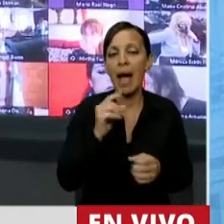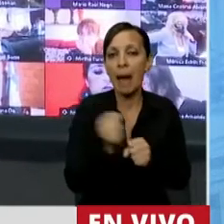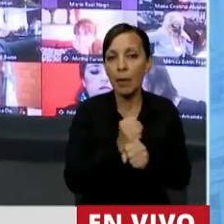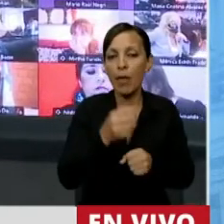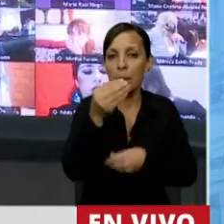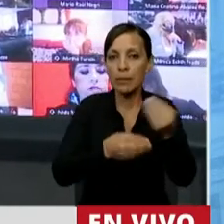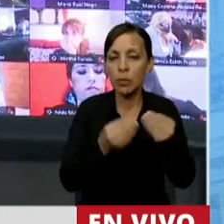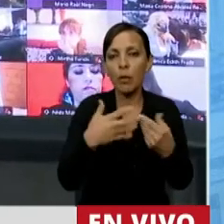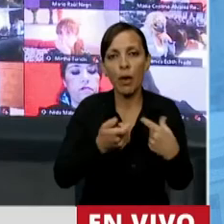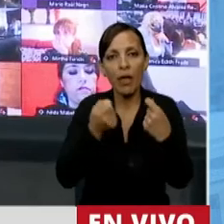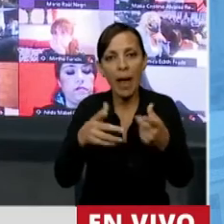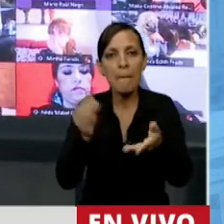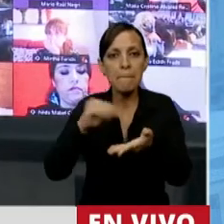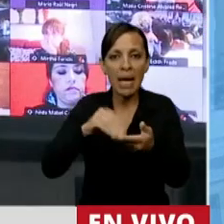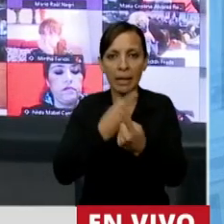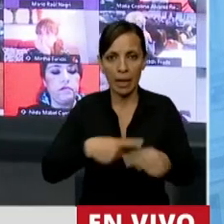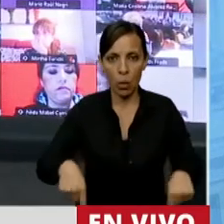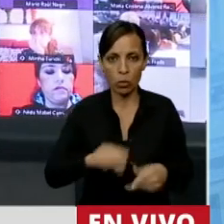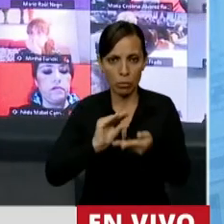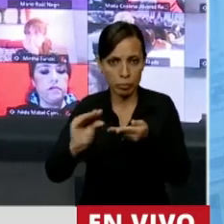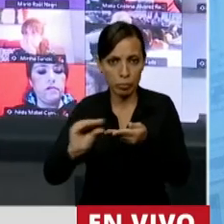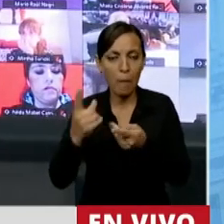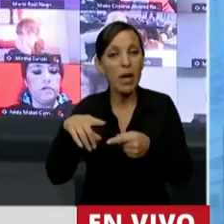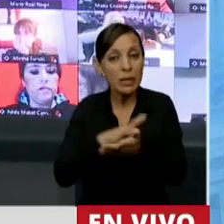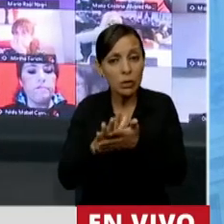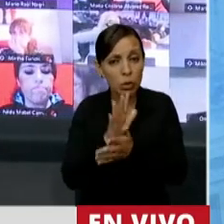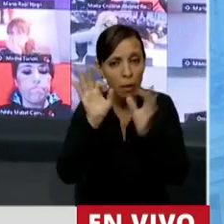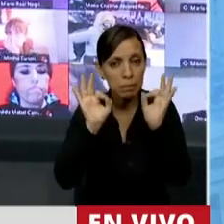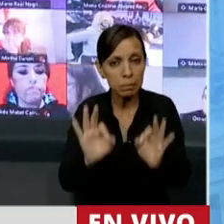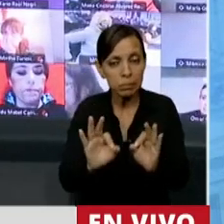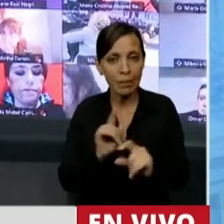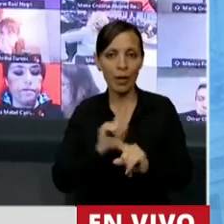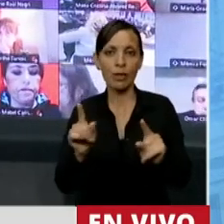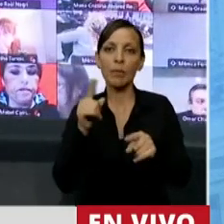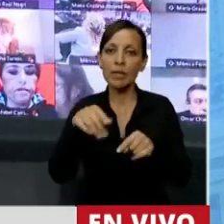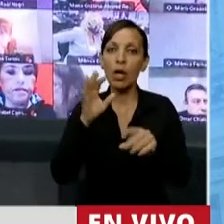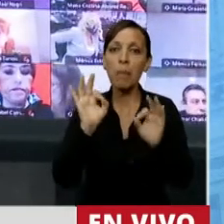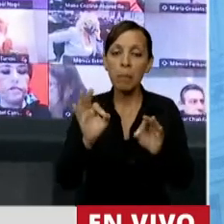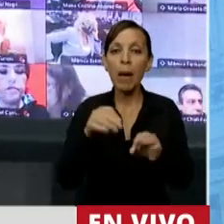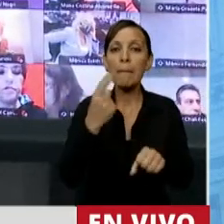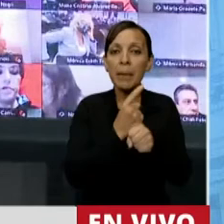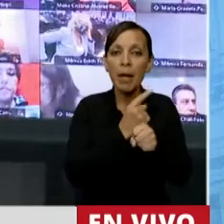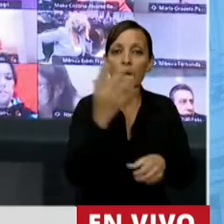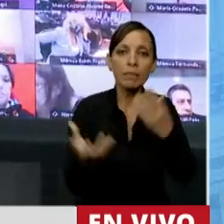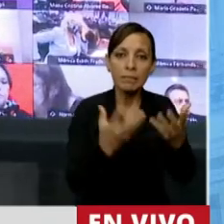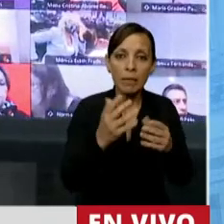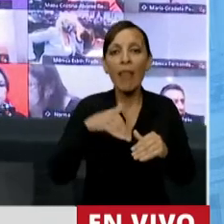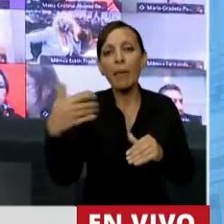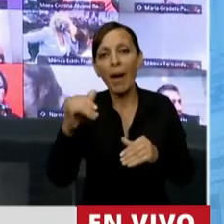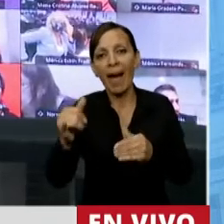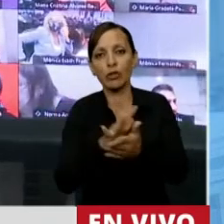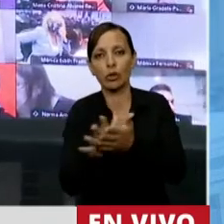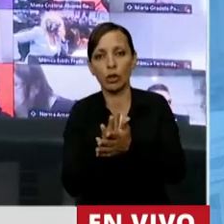posibilidad de dotar de mayor cantidad de recursos. Pero esa no es la solución, porque eso va a ir luego que los incendios se están realizando.